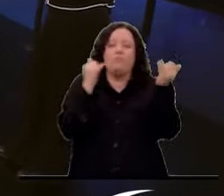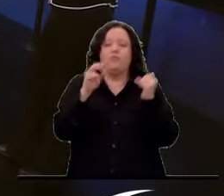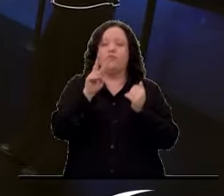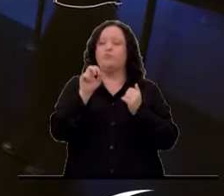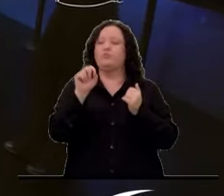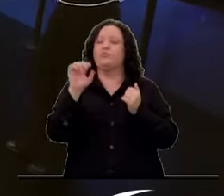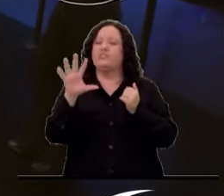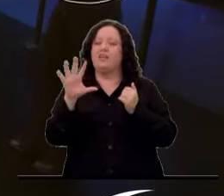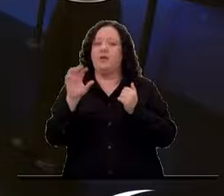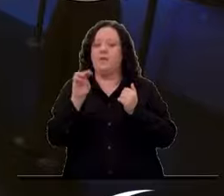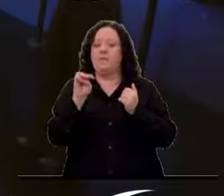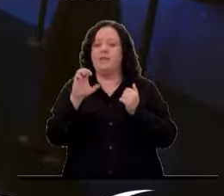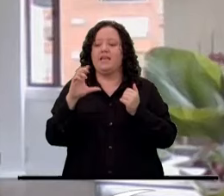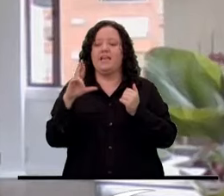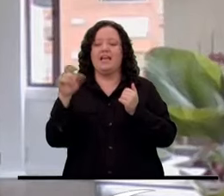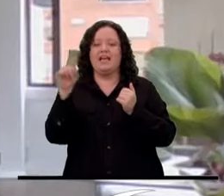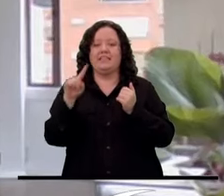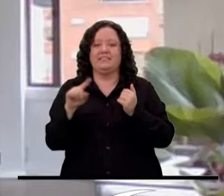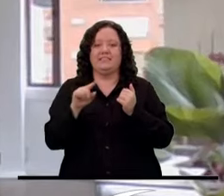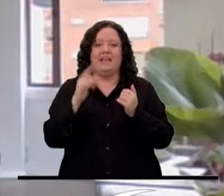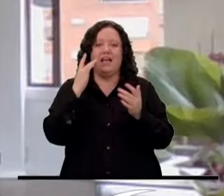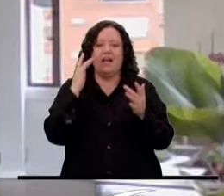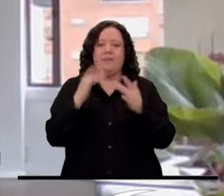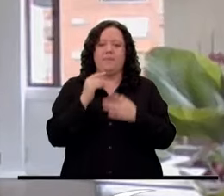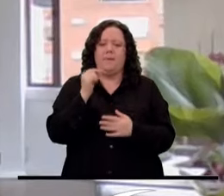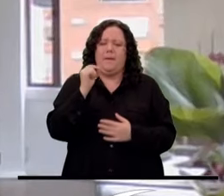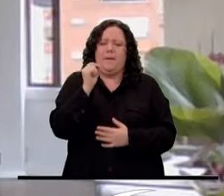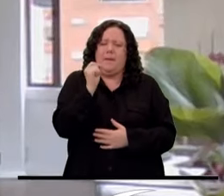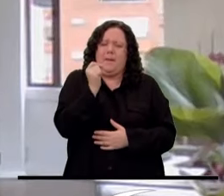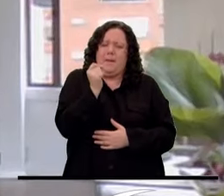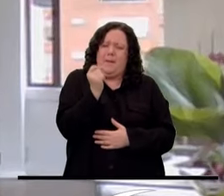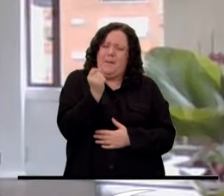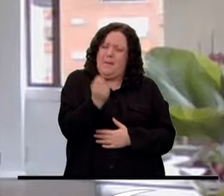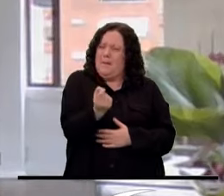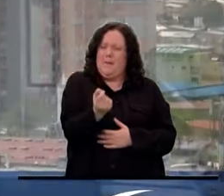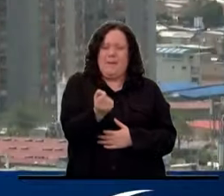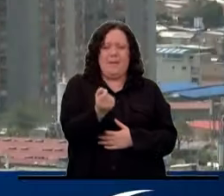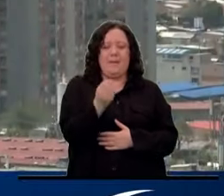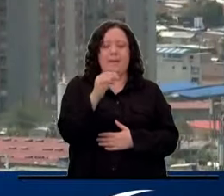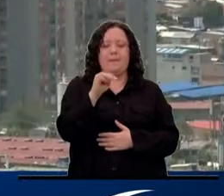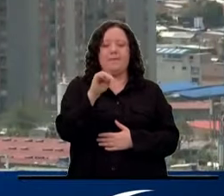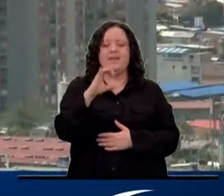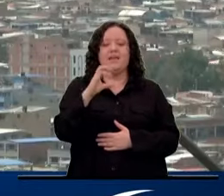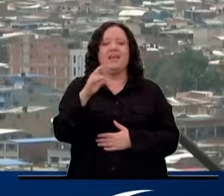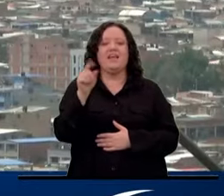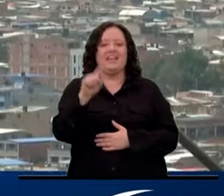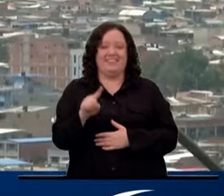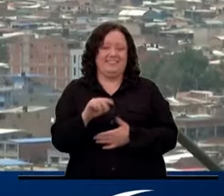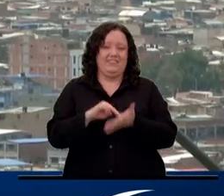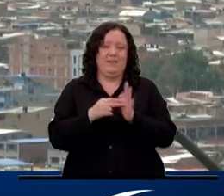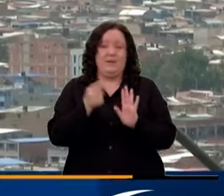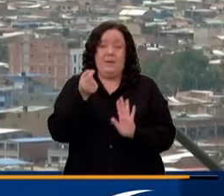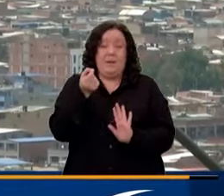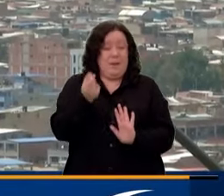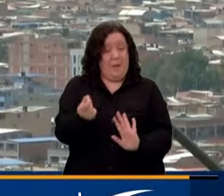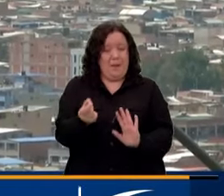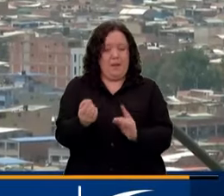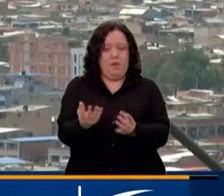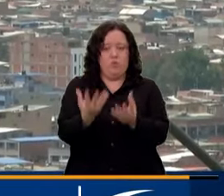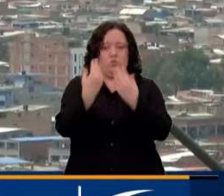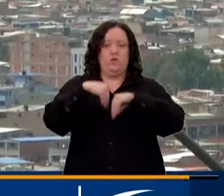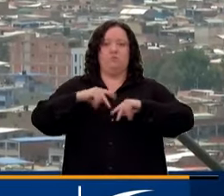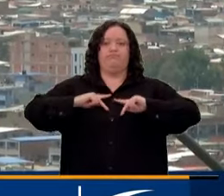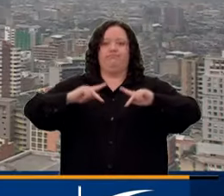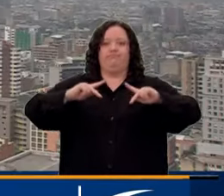.5 micras es un material microscópico que por su condición puede ingresar a los pulmones y